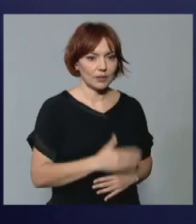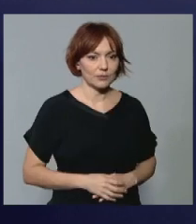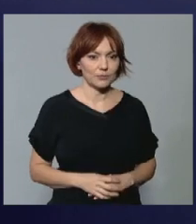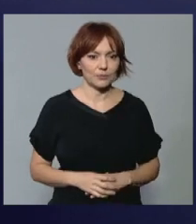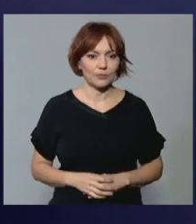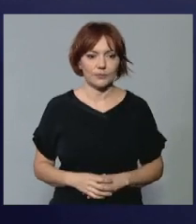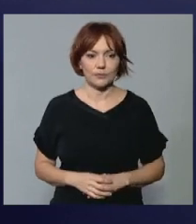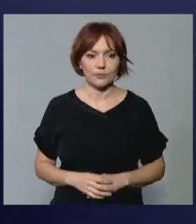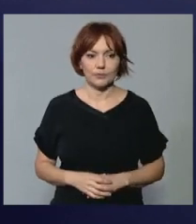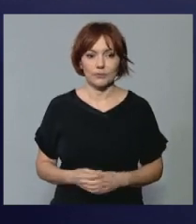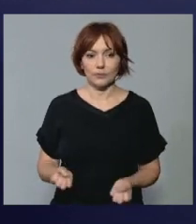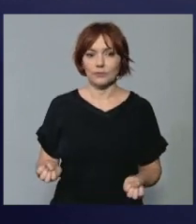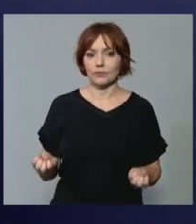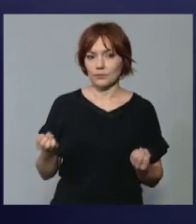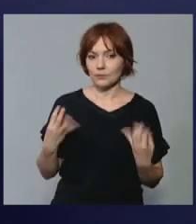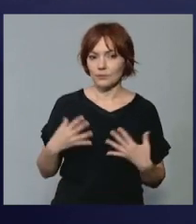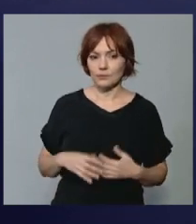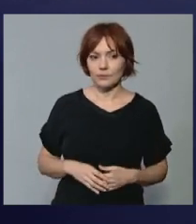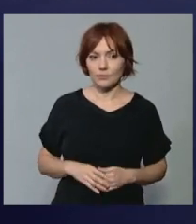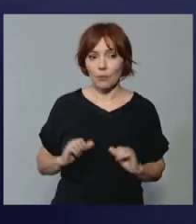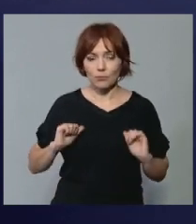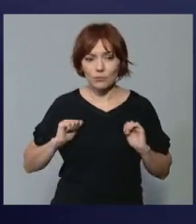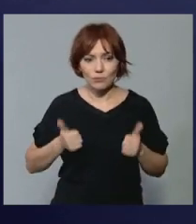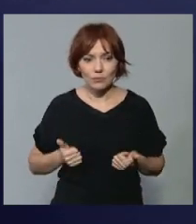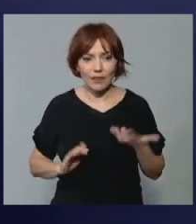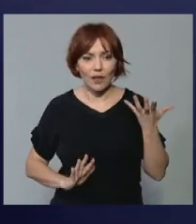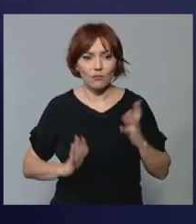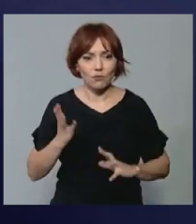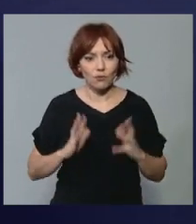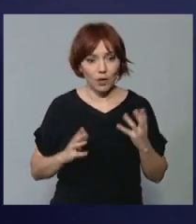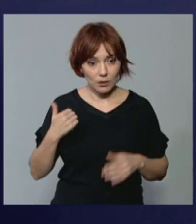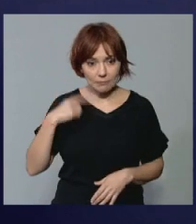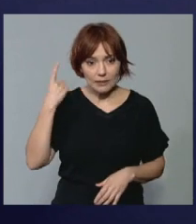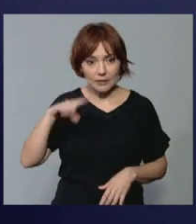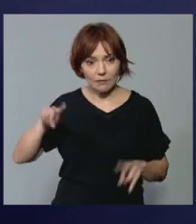Cuéntenos, por confirmar, ¿dónde empezó el fuego según sus investigaciones?